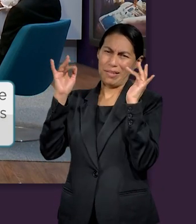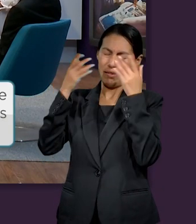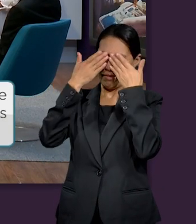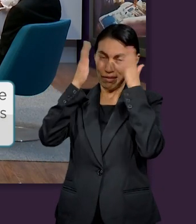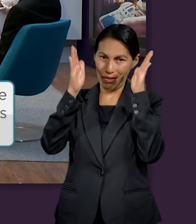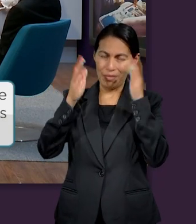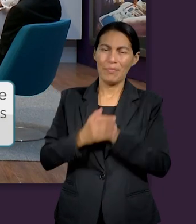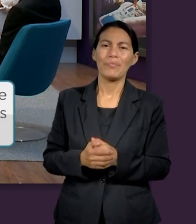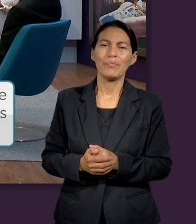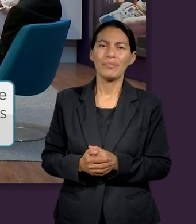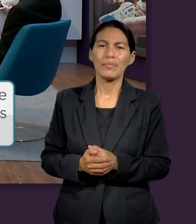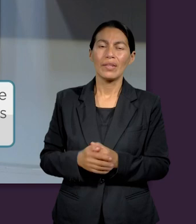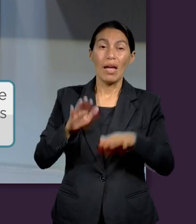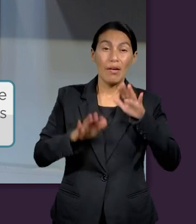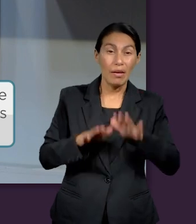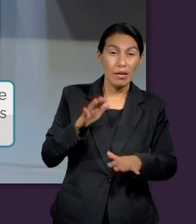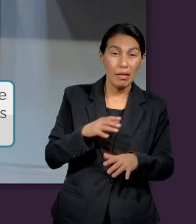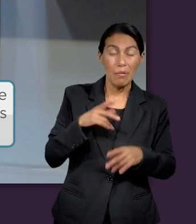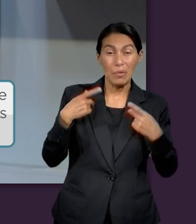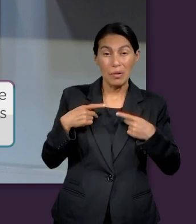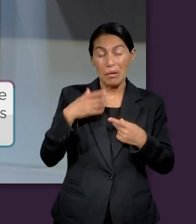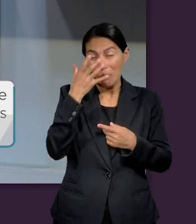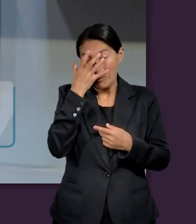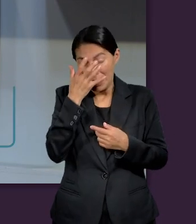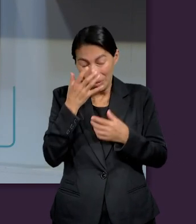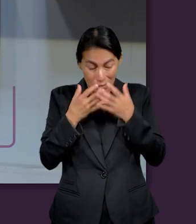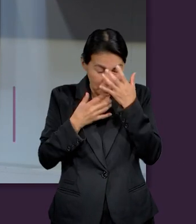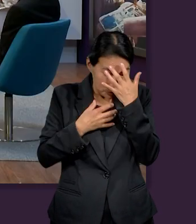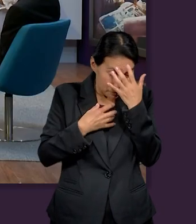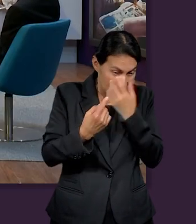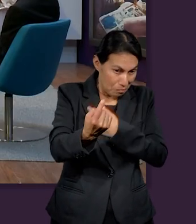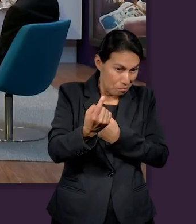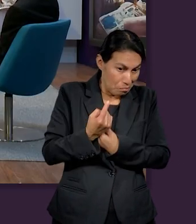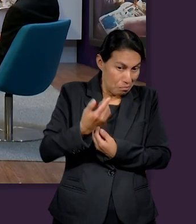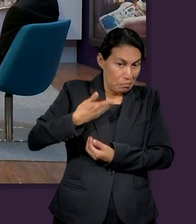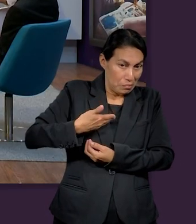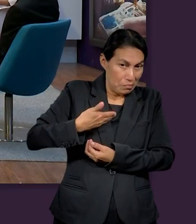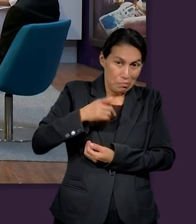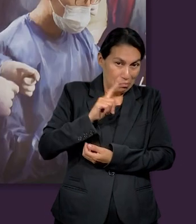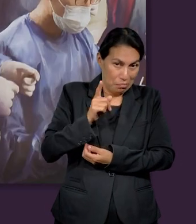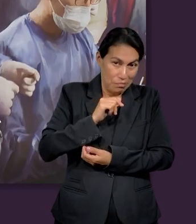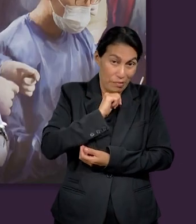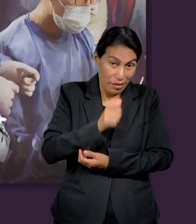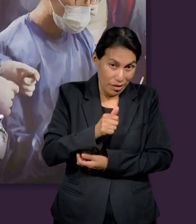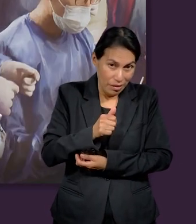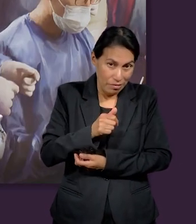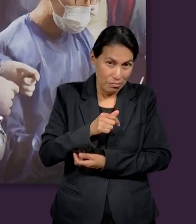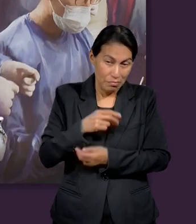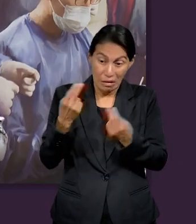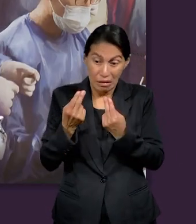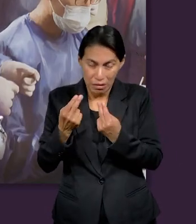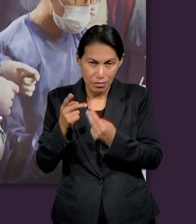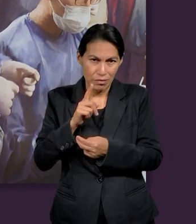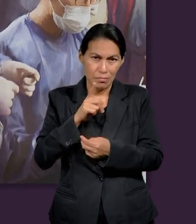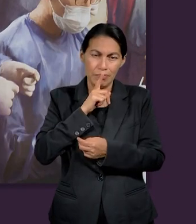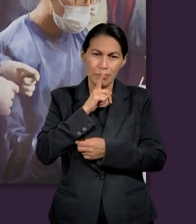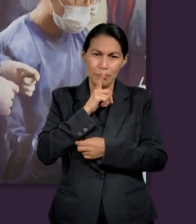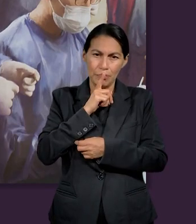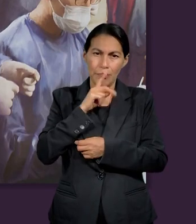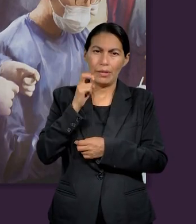y ser astutos y ver esas necesidades en los demás porque a veces las personas por vergüenza por pena por el que dirán no se van a acercar y te van a decir